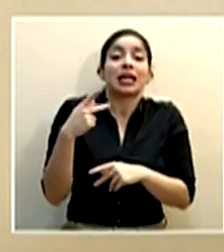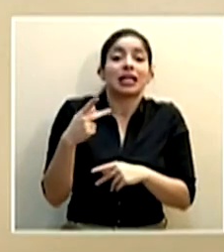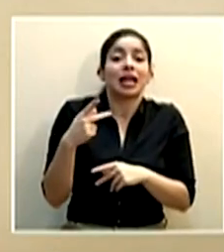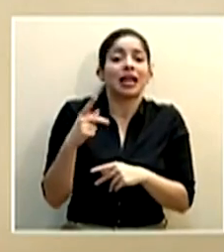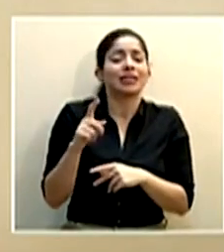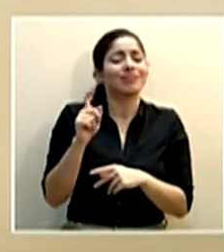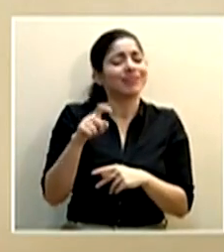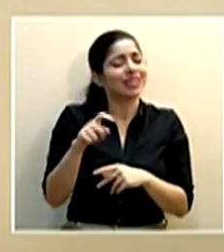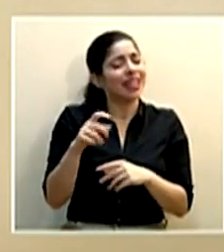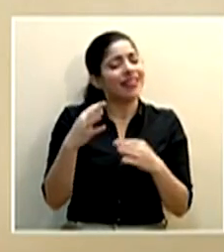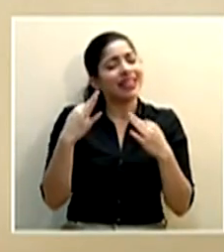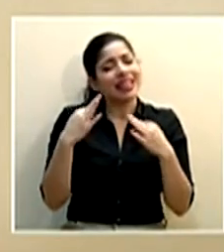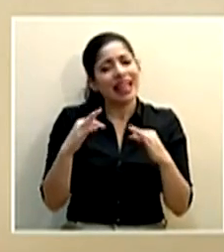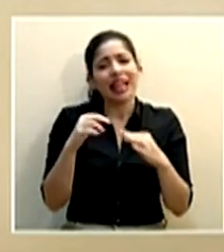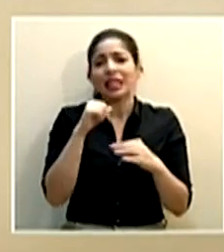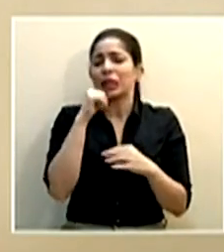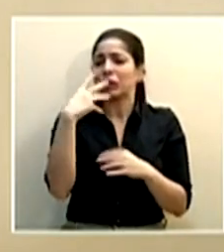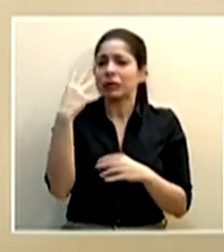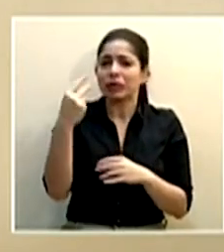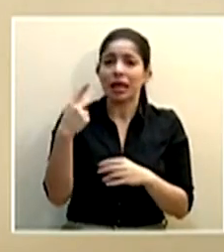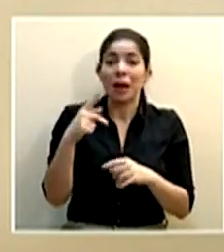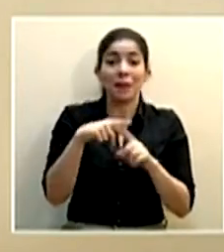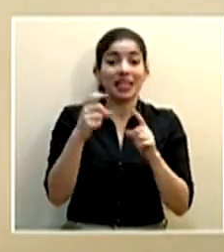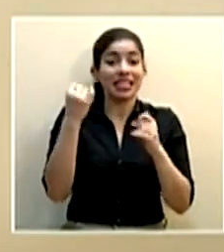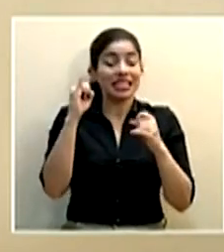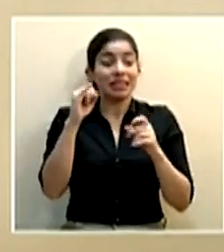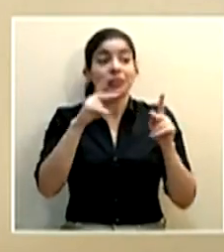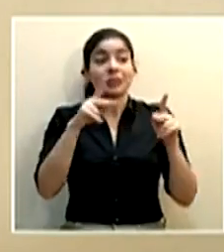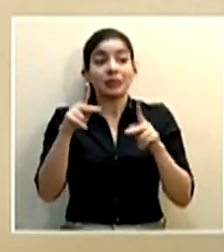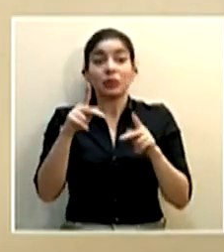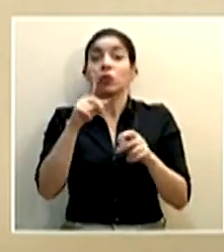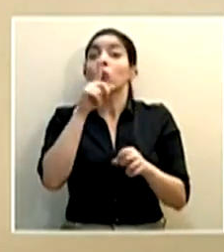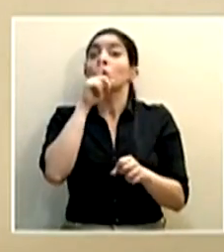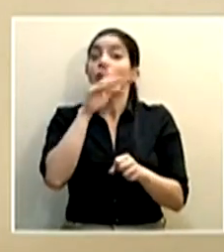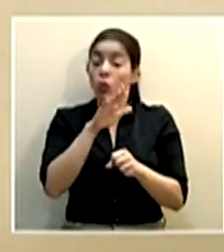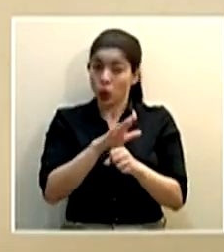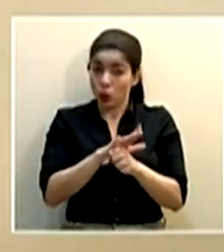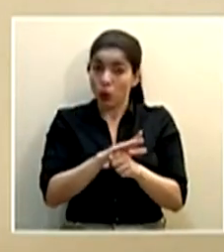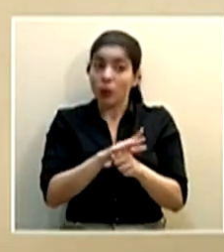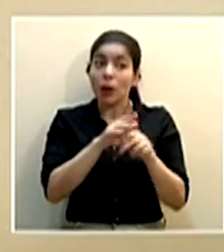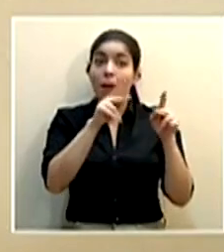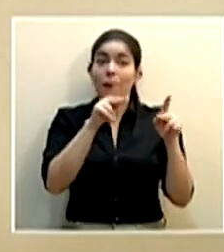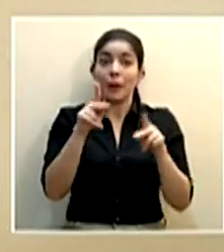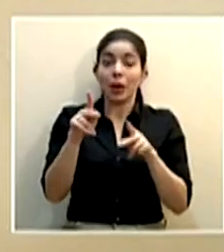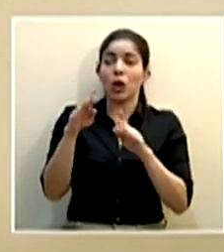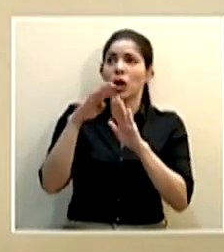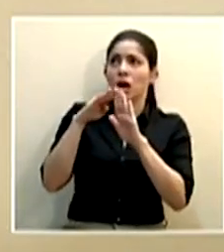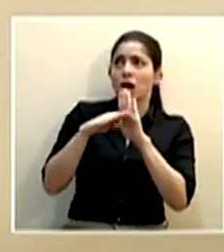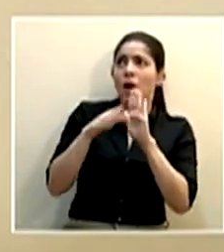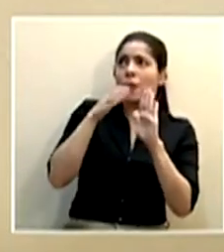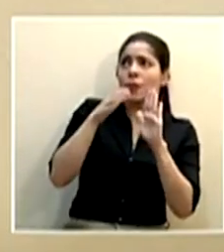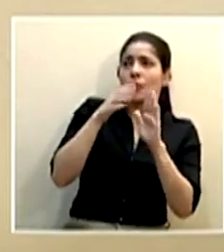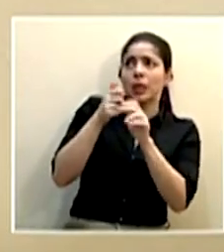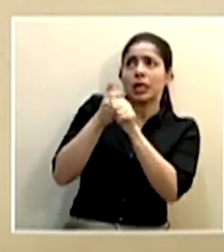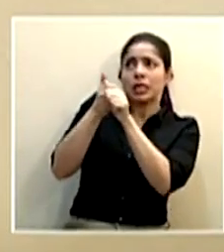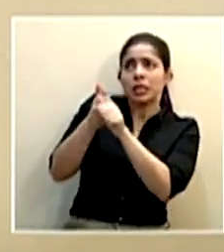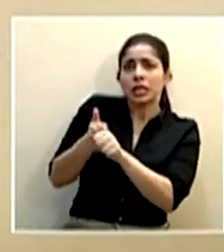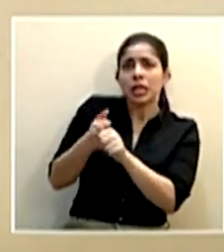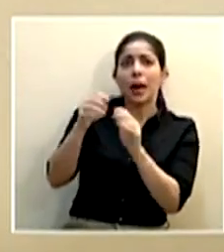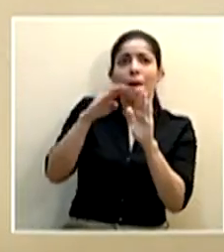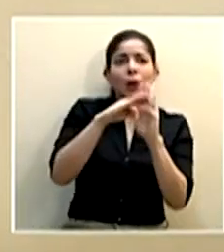tratar de no exponerse pero si la gente lo cumple si la gente sigue los recomendaciones los